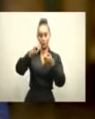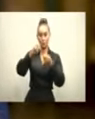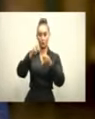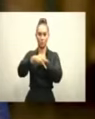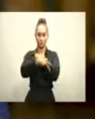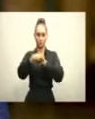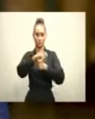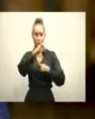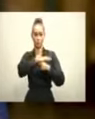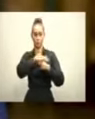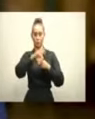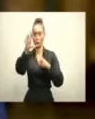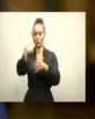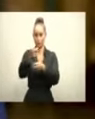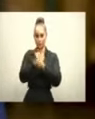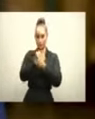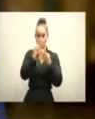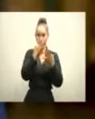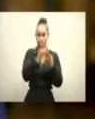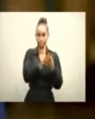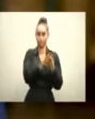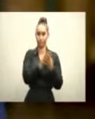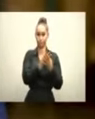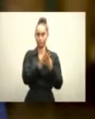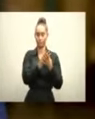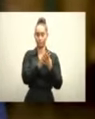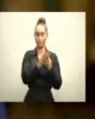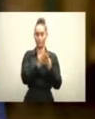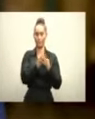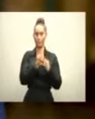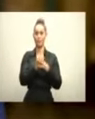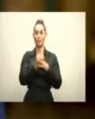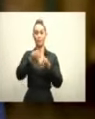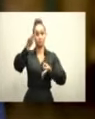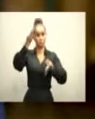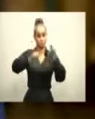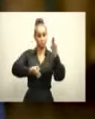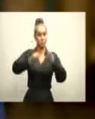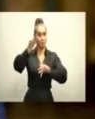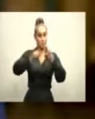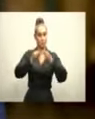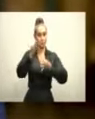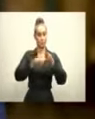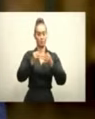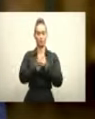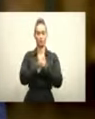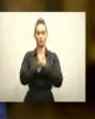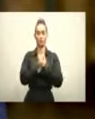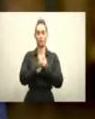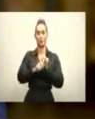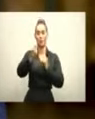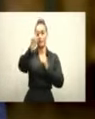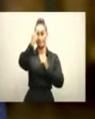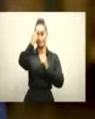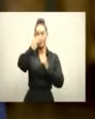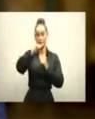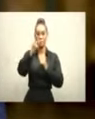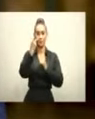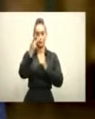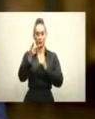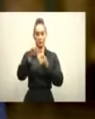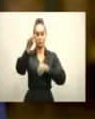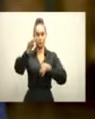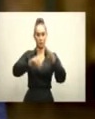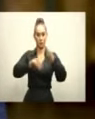perpetrados contra el patrimonio público. Se hará justicia, pero reconociendo que la justicia penal tiene un ritmo